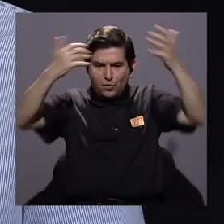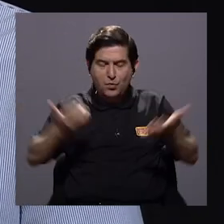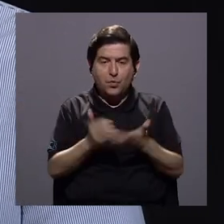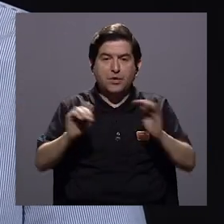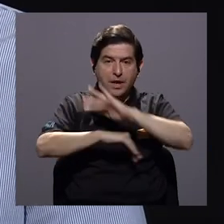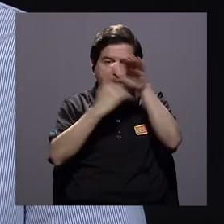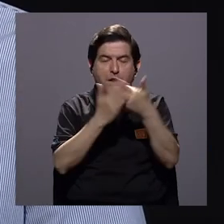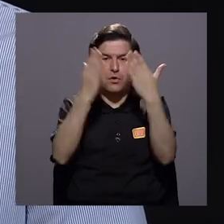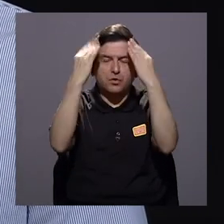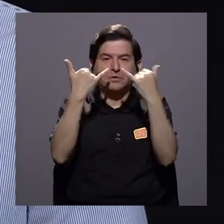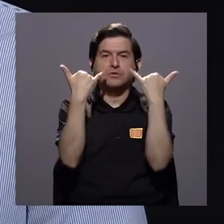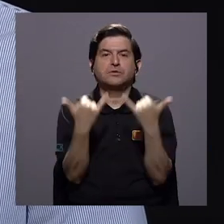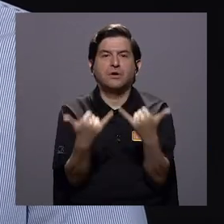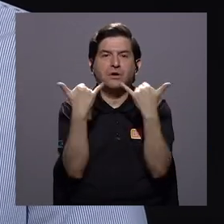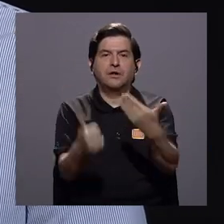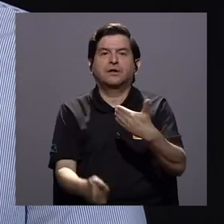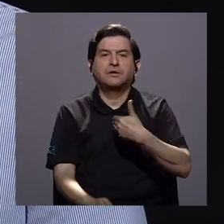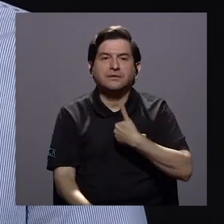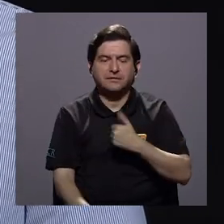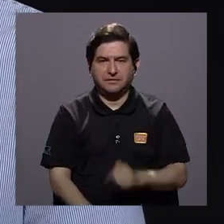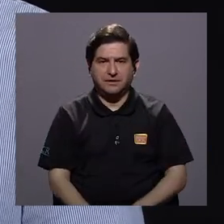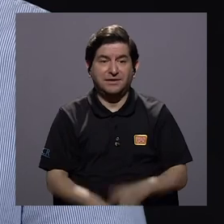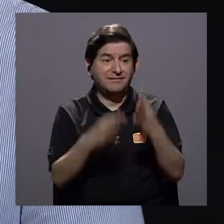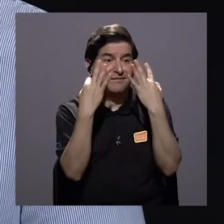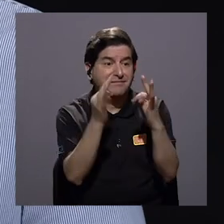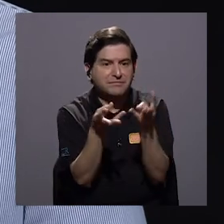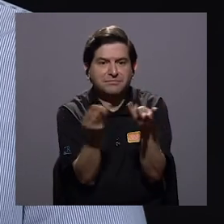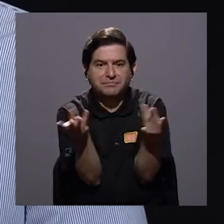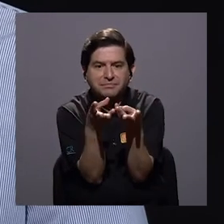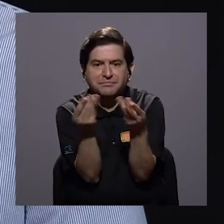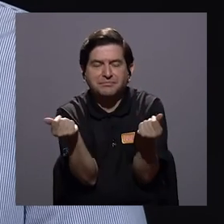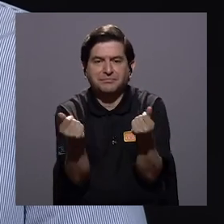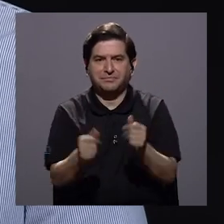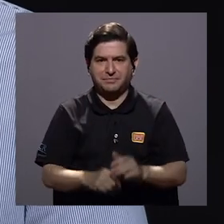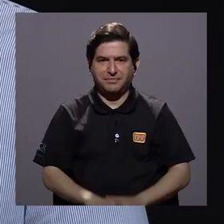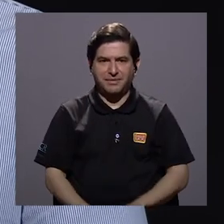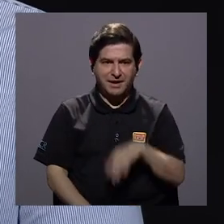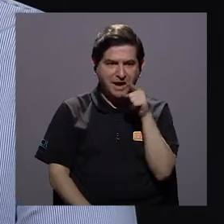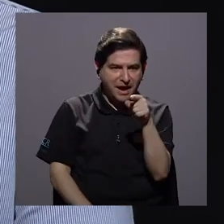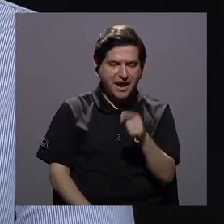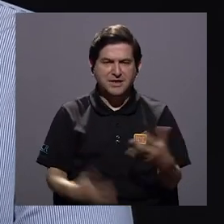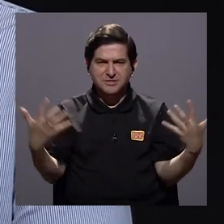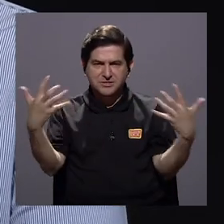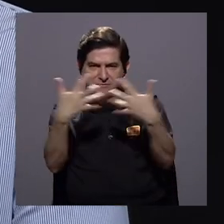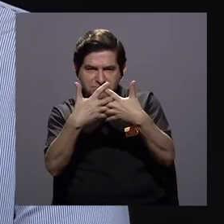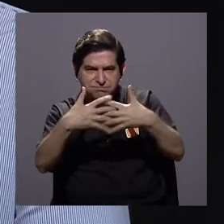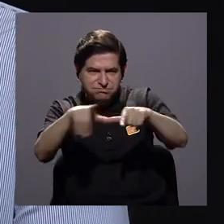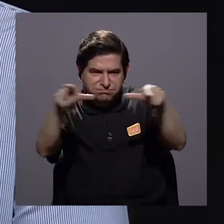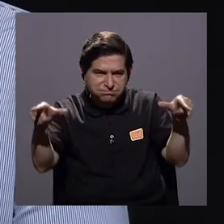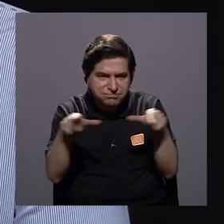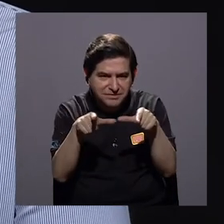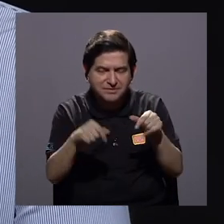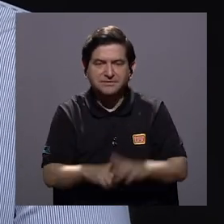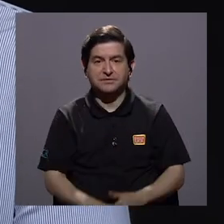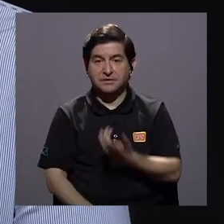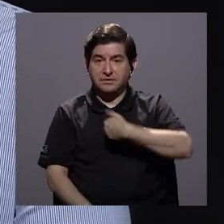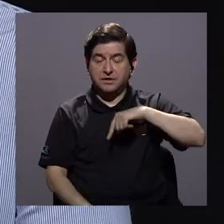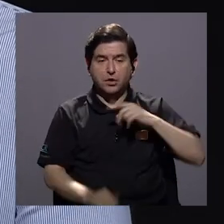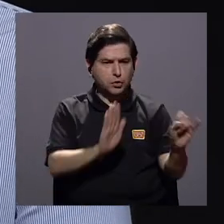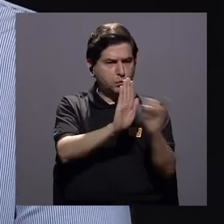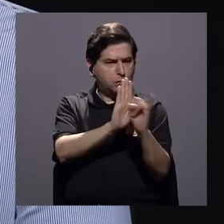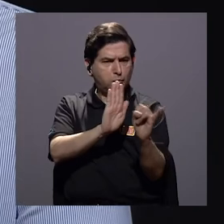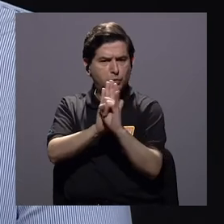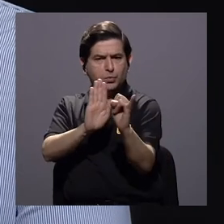la información que tenemos hoy y tratando de resolver un poquito eso se combina en el territorio y lo que hemos